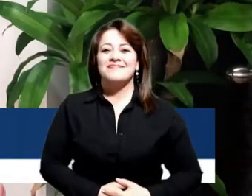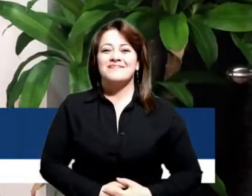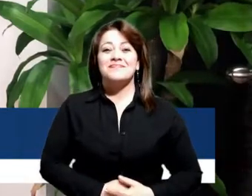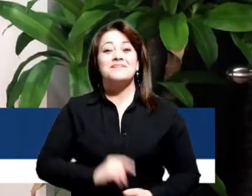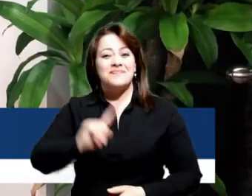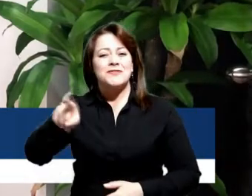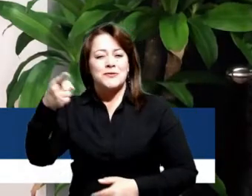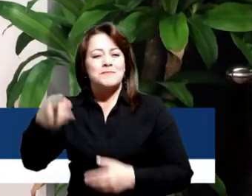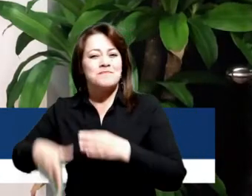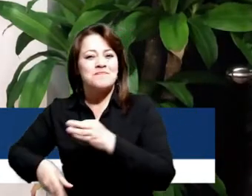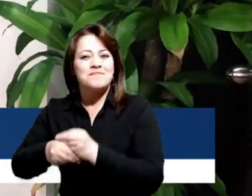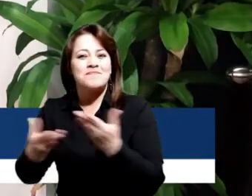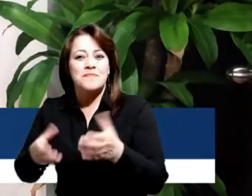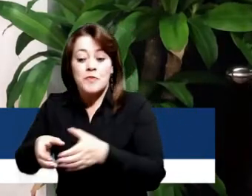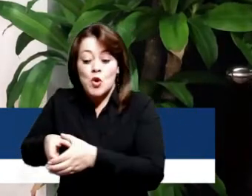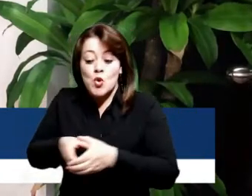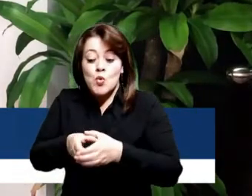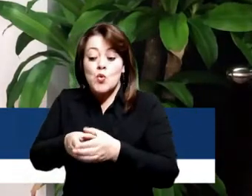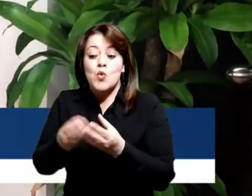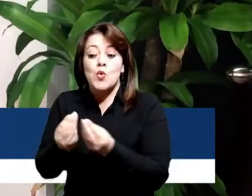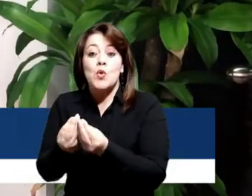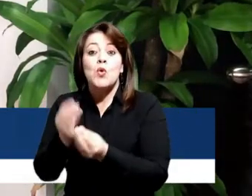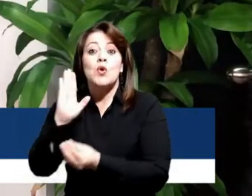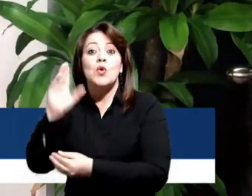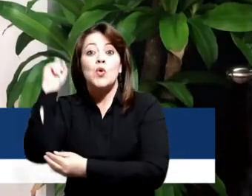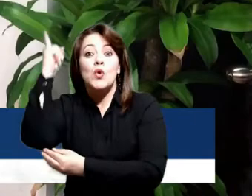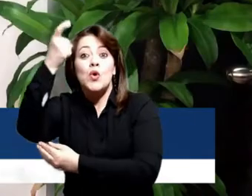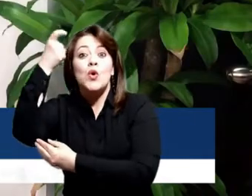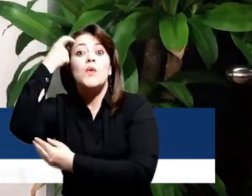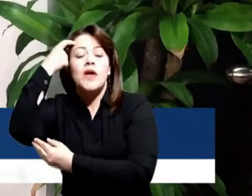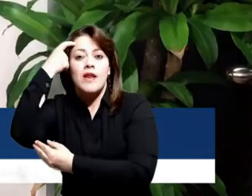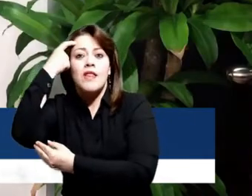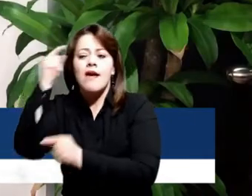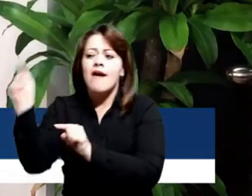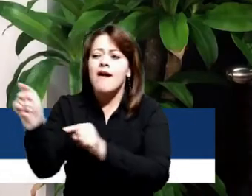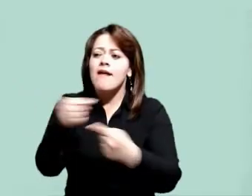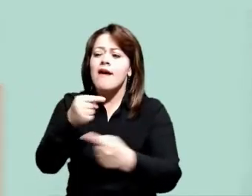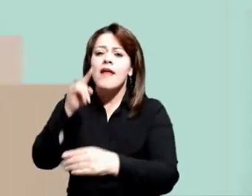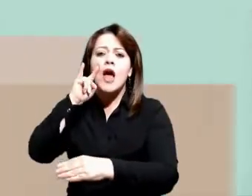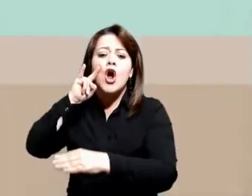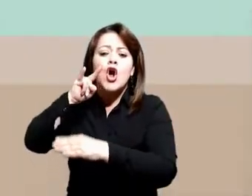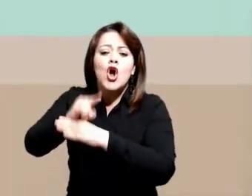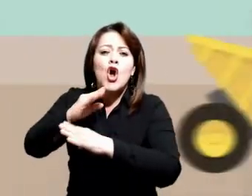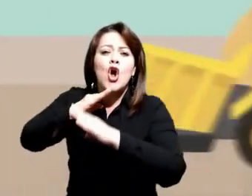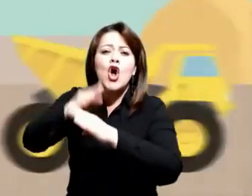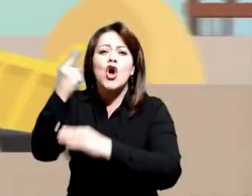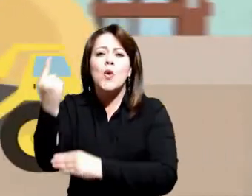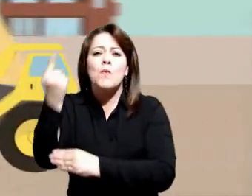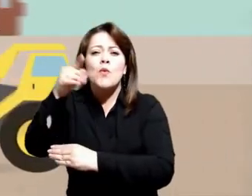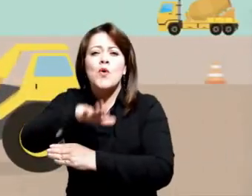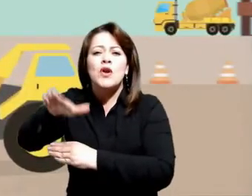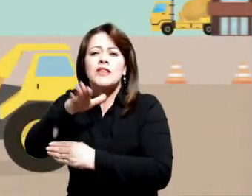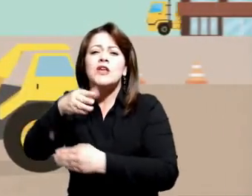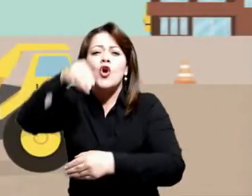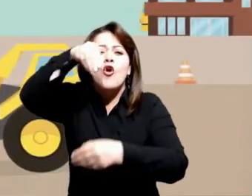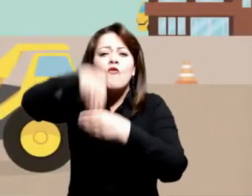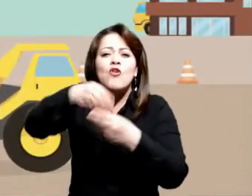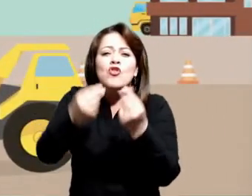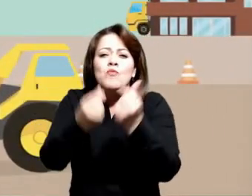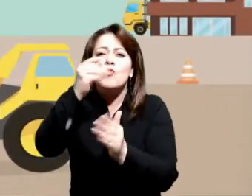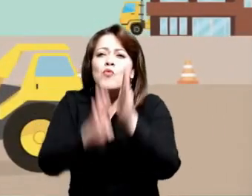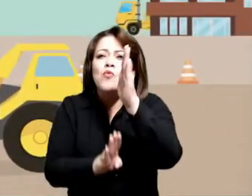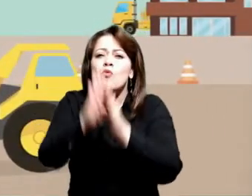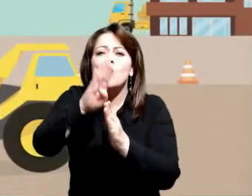Finalmente, la Comisión de Gobierno continuó con el debate de control político sobre la ejecución de los fondos de